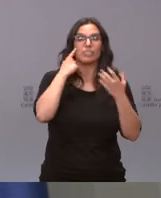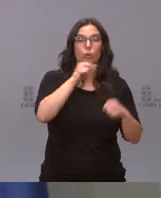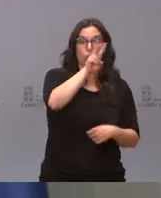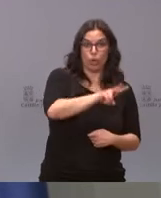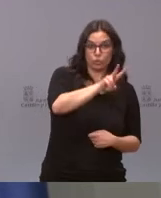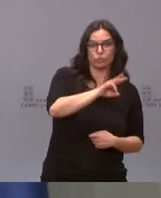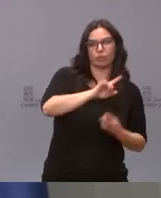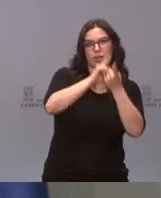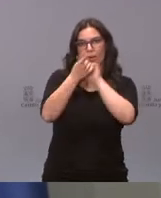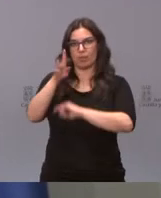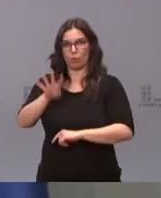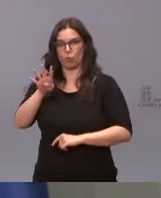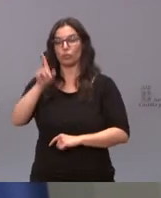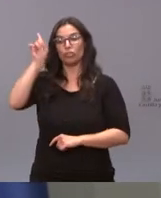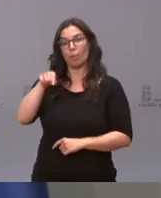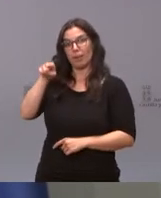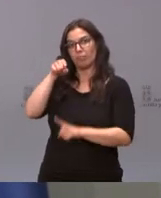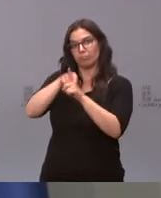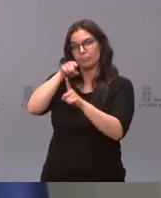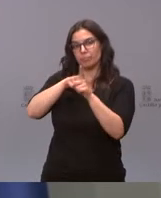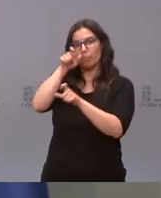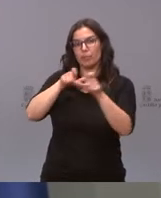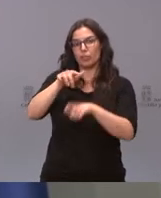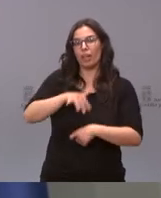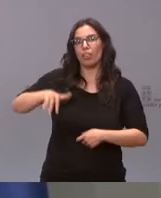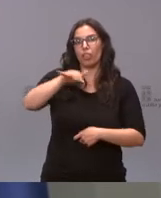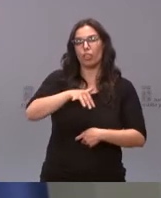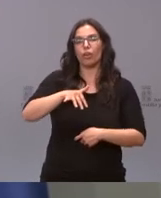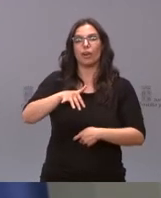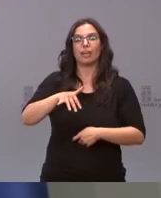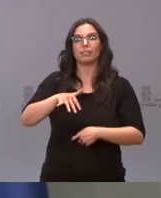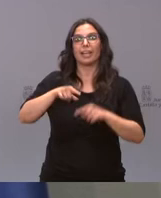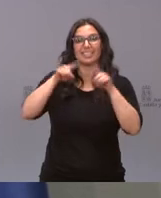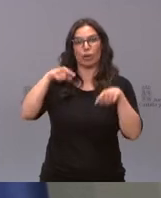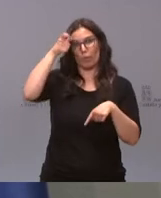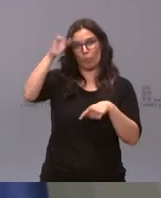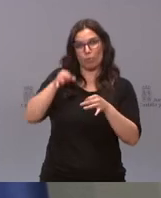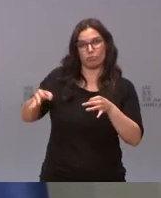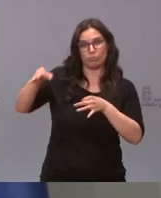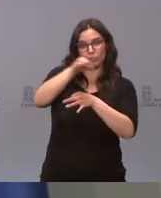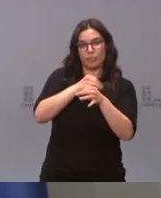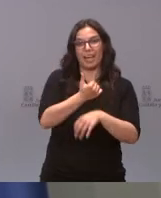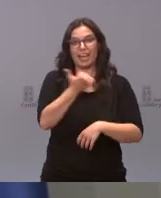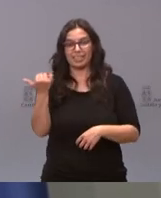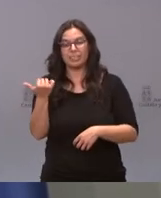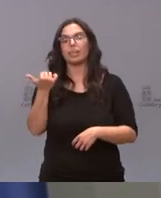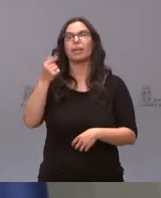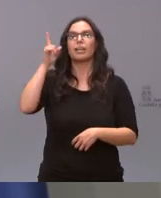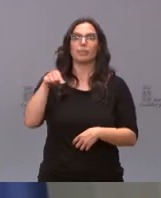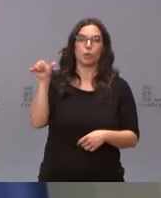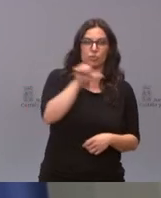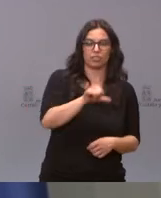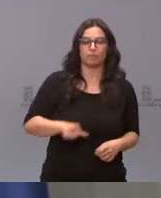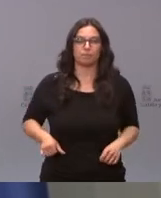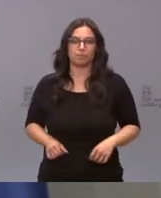también el punto asistencial para los pacientes de las zonas básicas de Segovia Rural Este y de Segovia Rural Oeste.